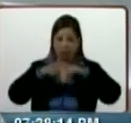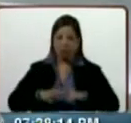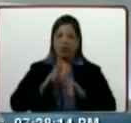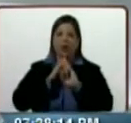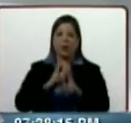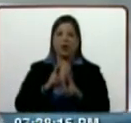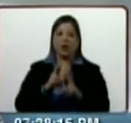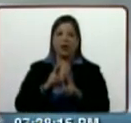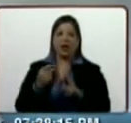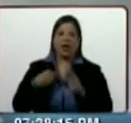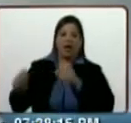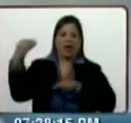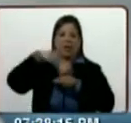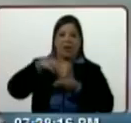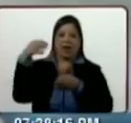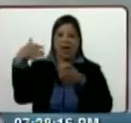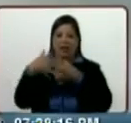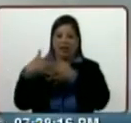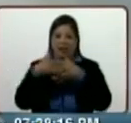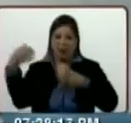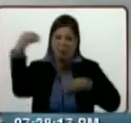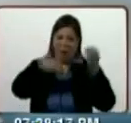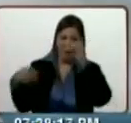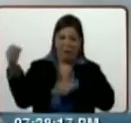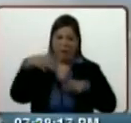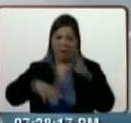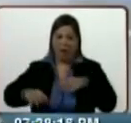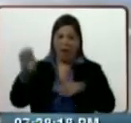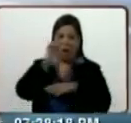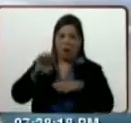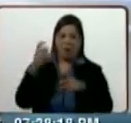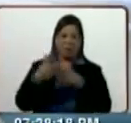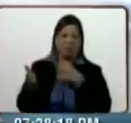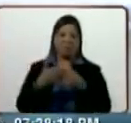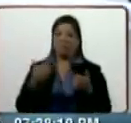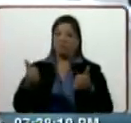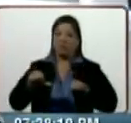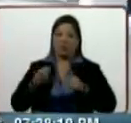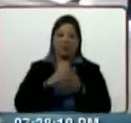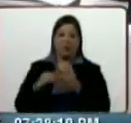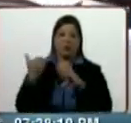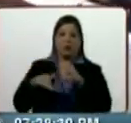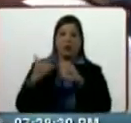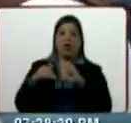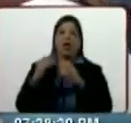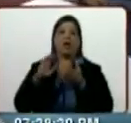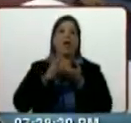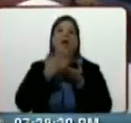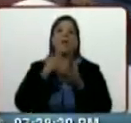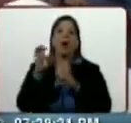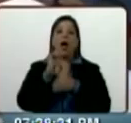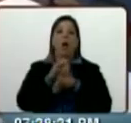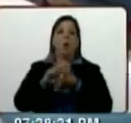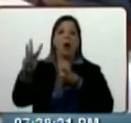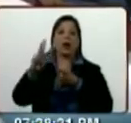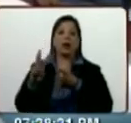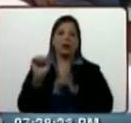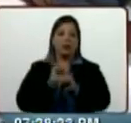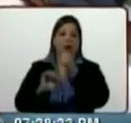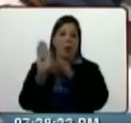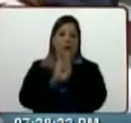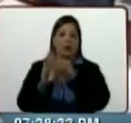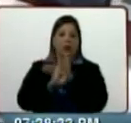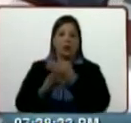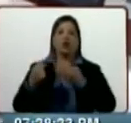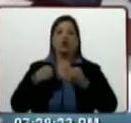Y que no vengan desde el exterior un grupo de jaqueadores anunciando que van a tumbar la página y nosotros todos nos vamos a quedar de brazos cruzados. No, nosotros hemos